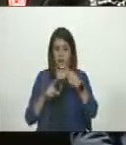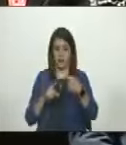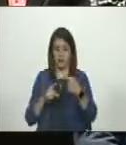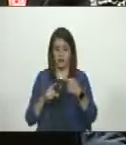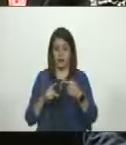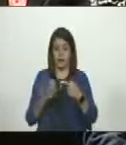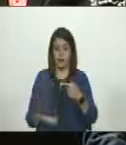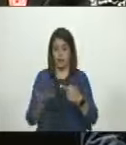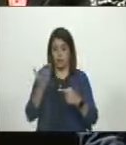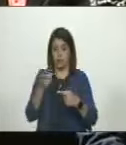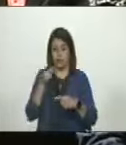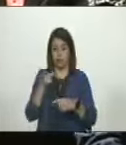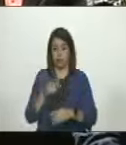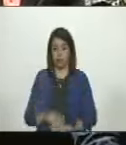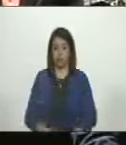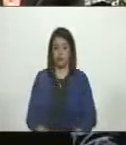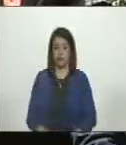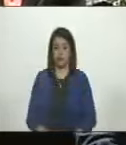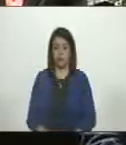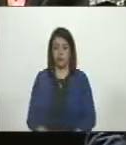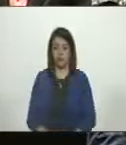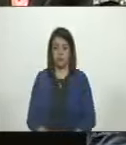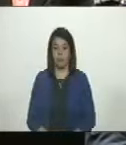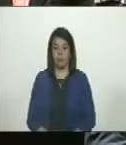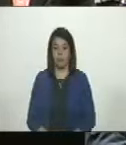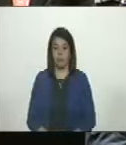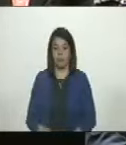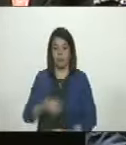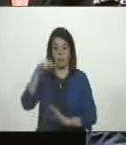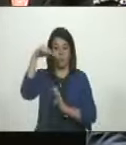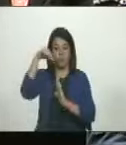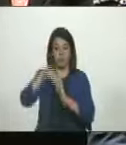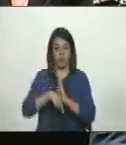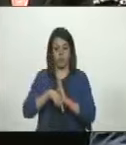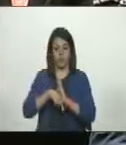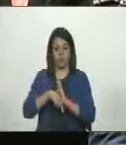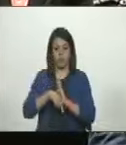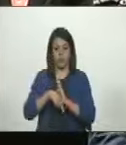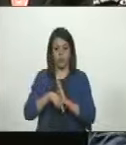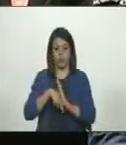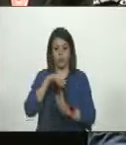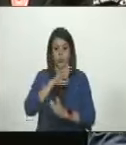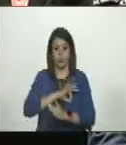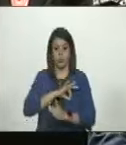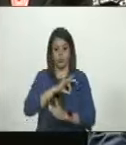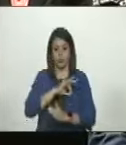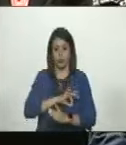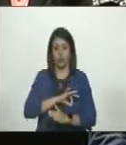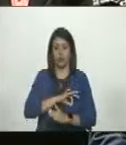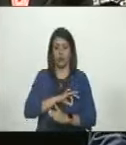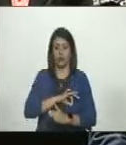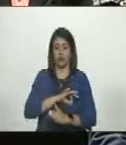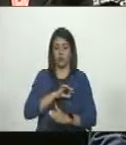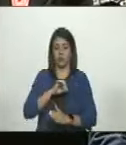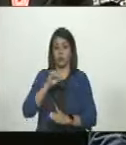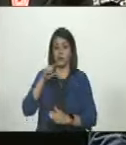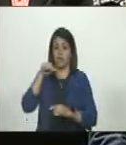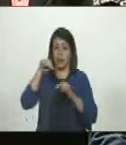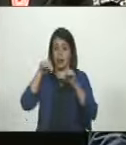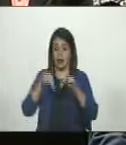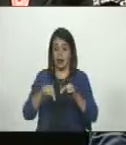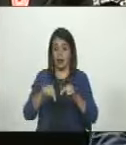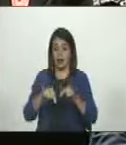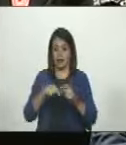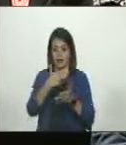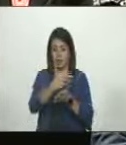resaltó el carácter profundamente social de este